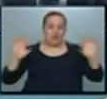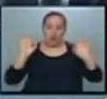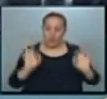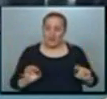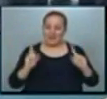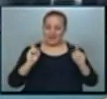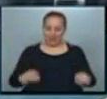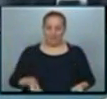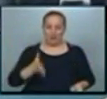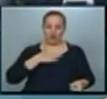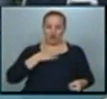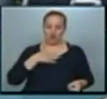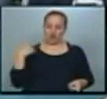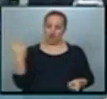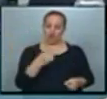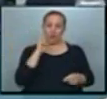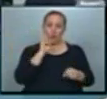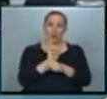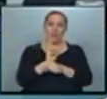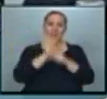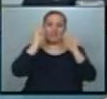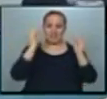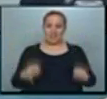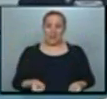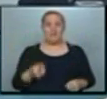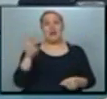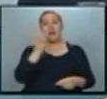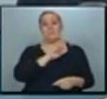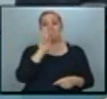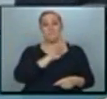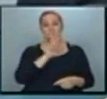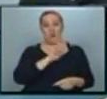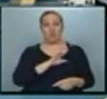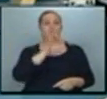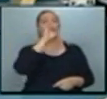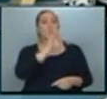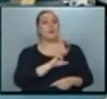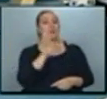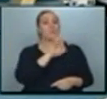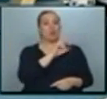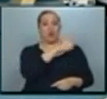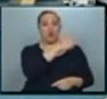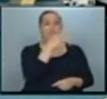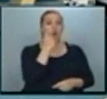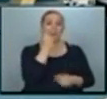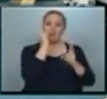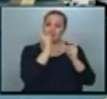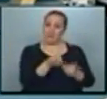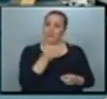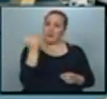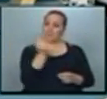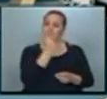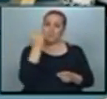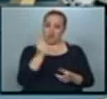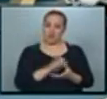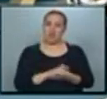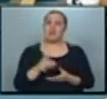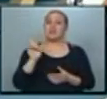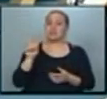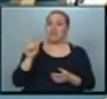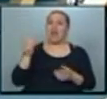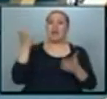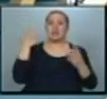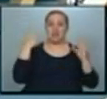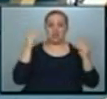nosotros también. En este caso, bueno, en particular, las mujeres con el Y no solo las mujeres, ustedes los hombres son sumamente importantes. Sí, te escuché anoche decir eso, me